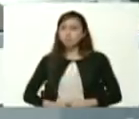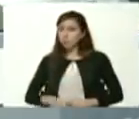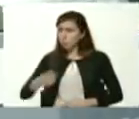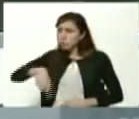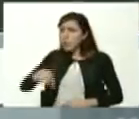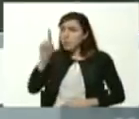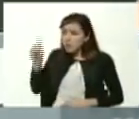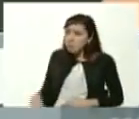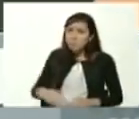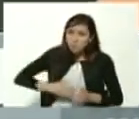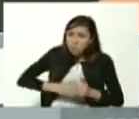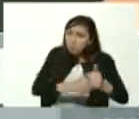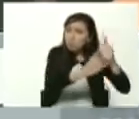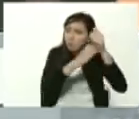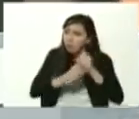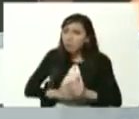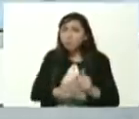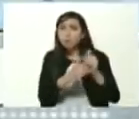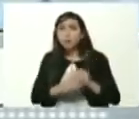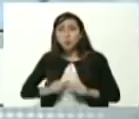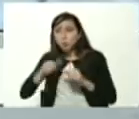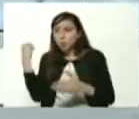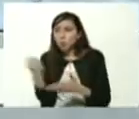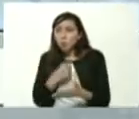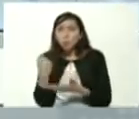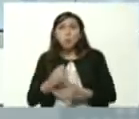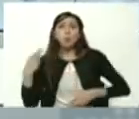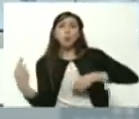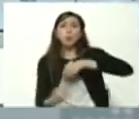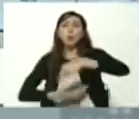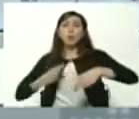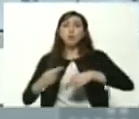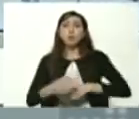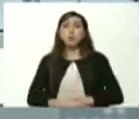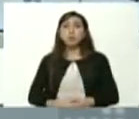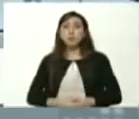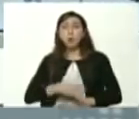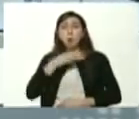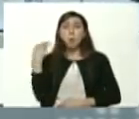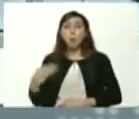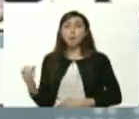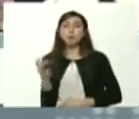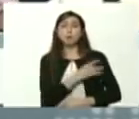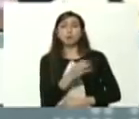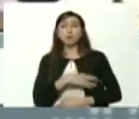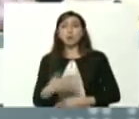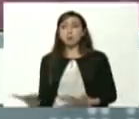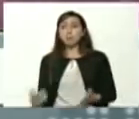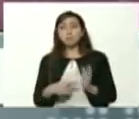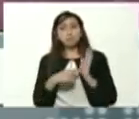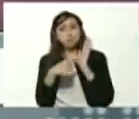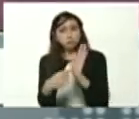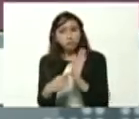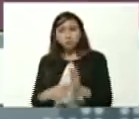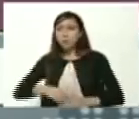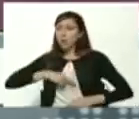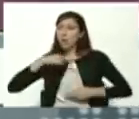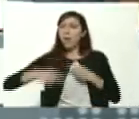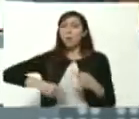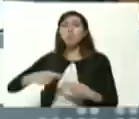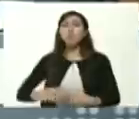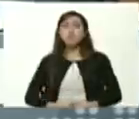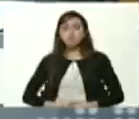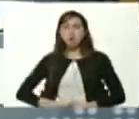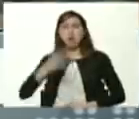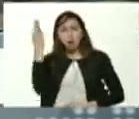ustedes muchachos en la vanguardia de la lucha revolucionaria esa juventud chilena es una juventud revolucionaria